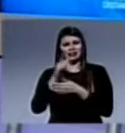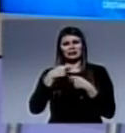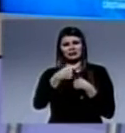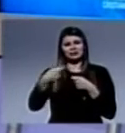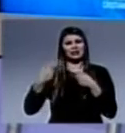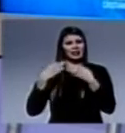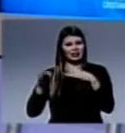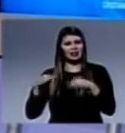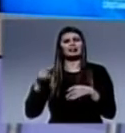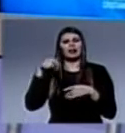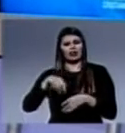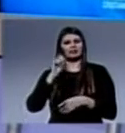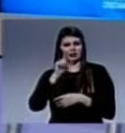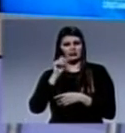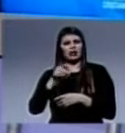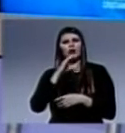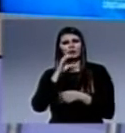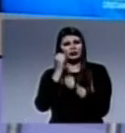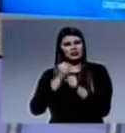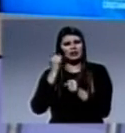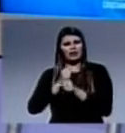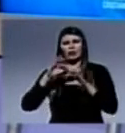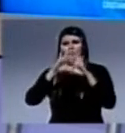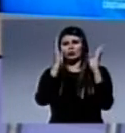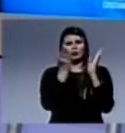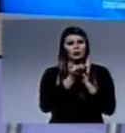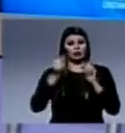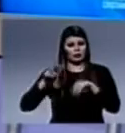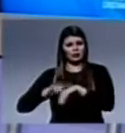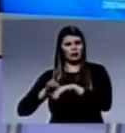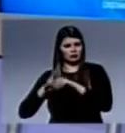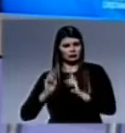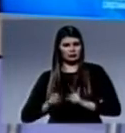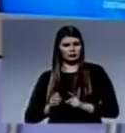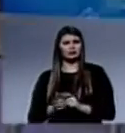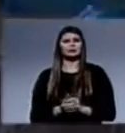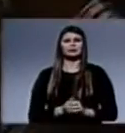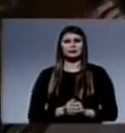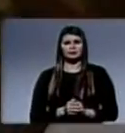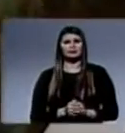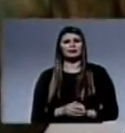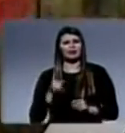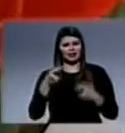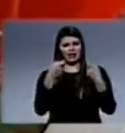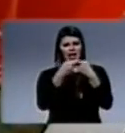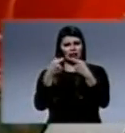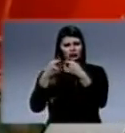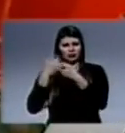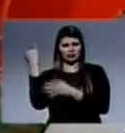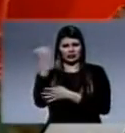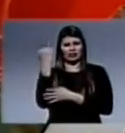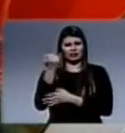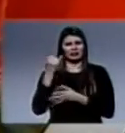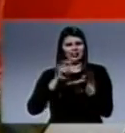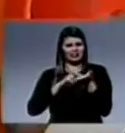acerca de ellos y contarte todo el trabajo que ellos realizan tanto en nuestro país como a nivel internacional. La Asociación Internacional de los